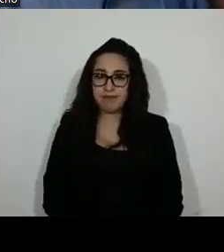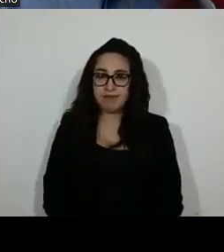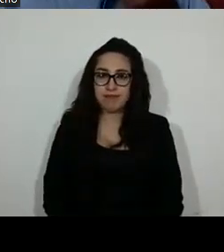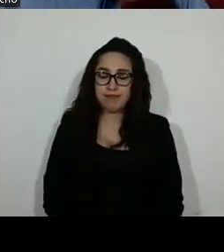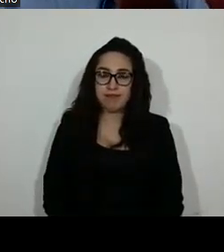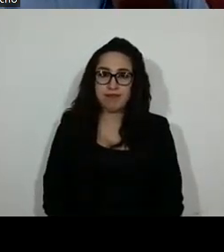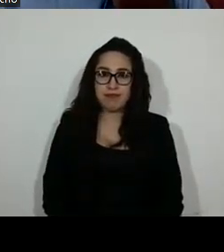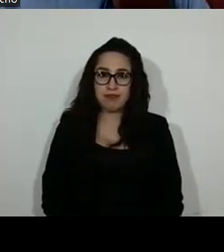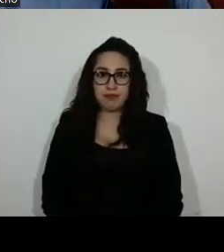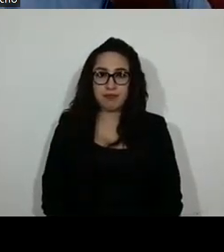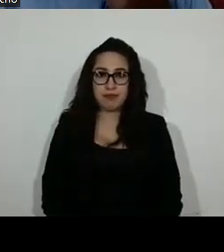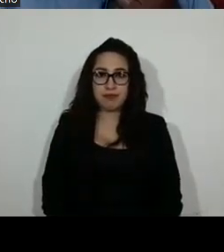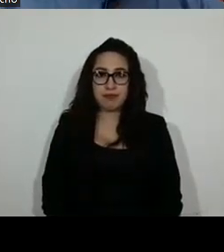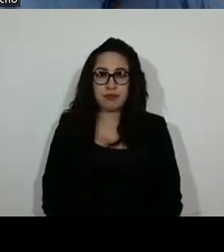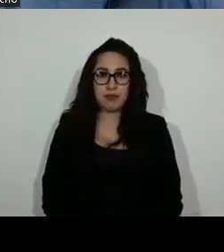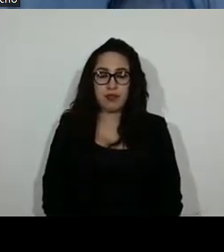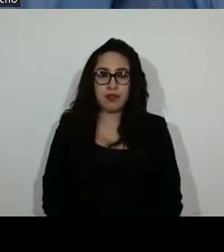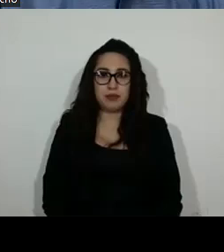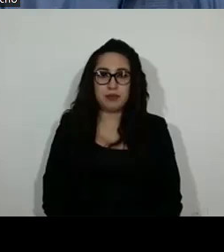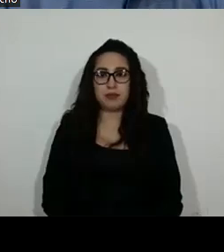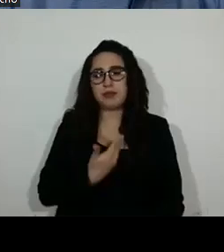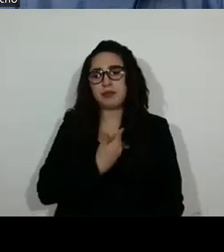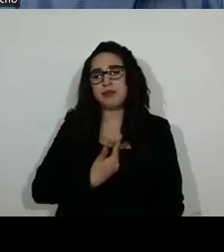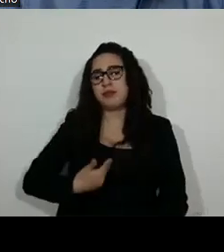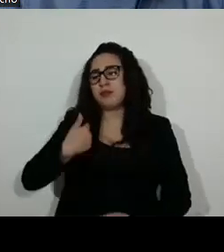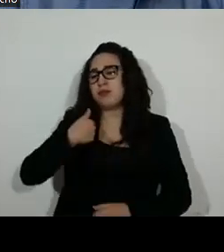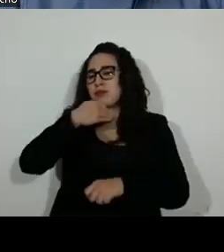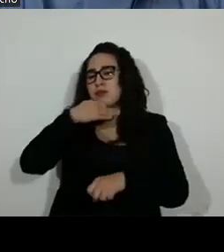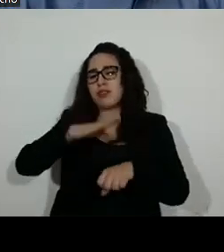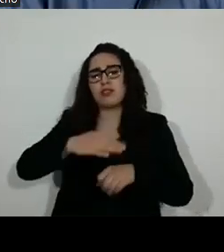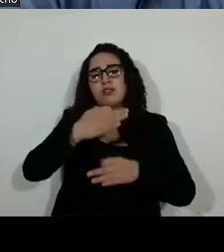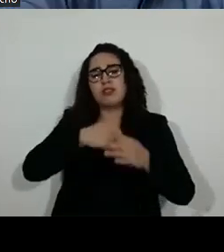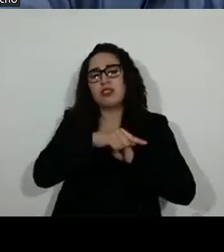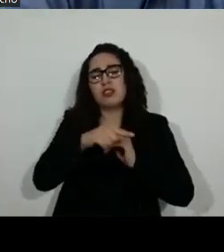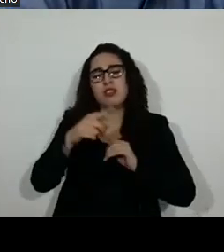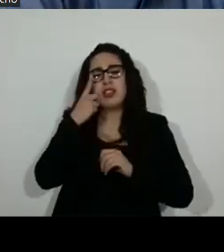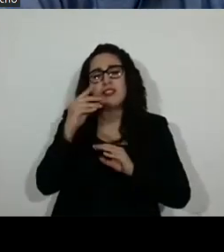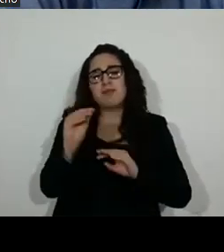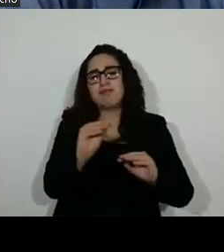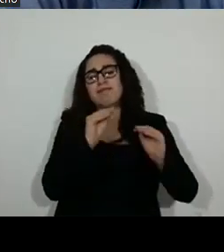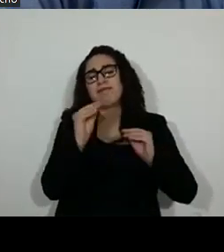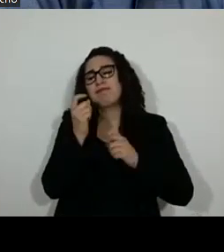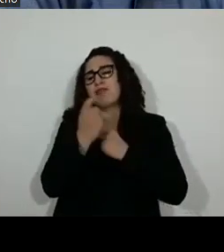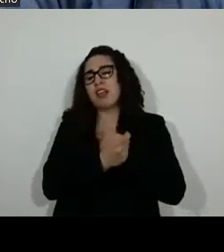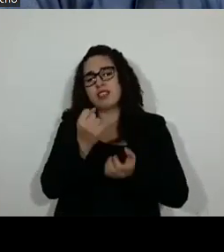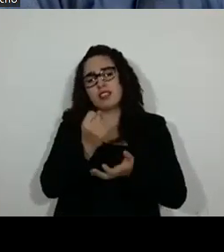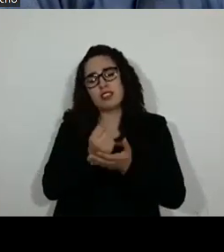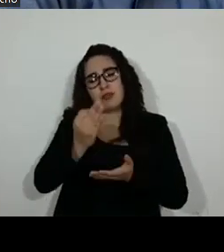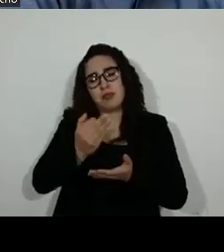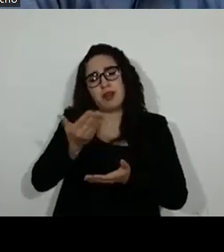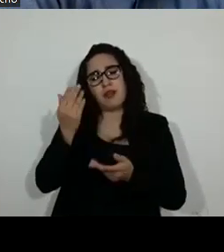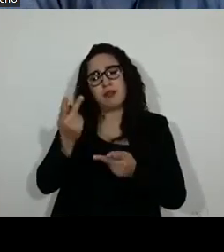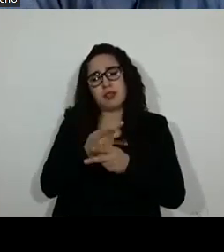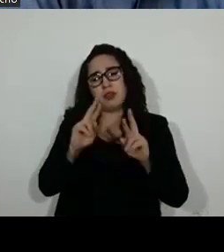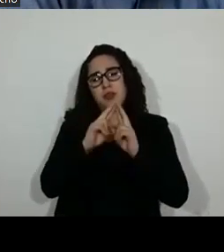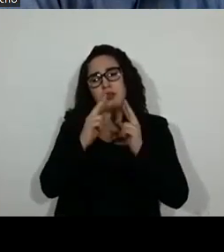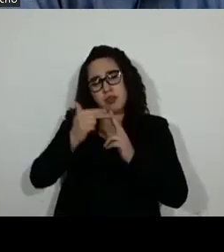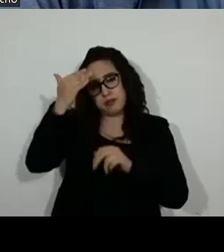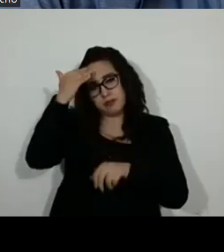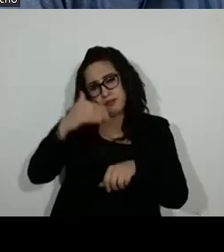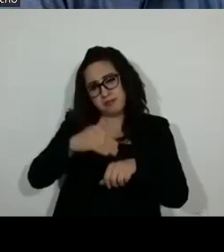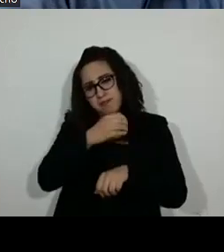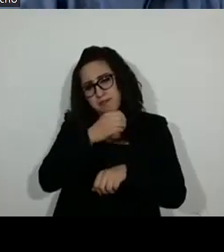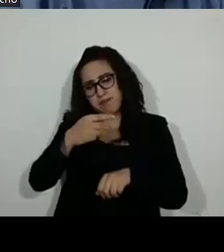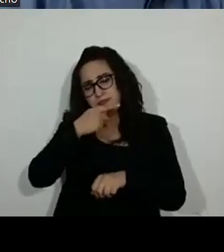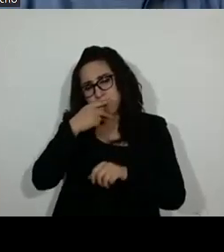Diputado presidente, no existen consideraciones a la versión estenográfica de la sexta sesión de esta comisión. Cumplirá su instrucción, diputado